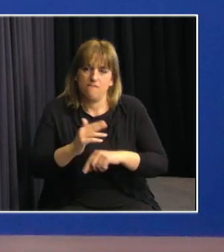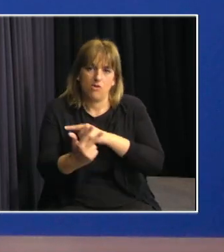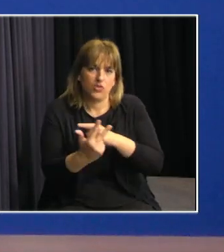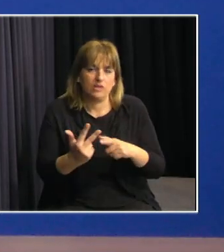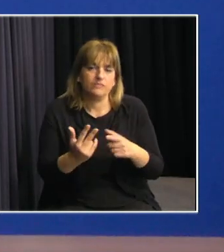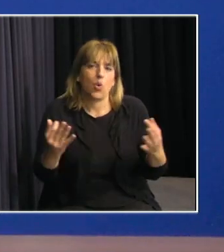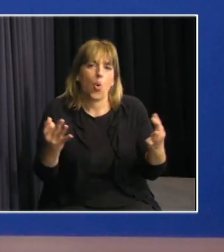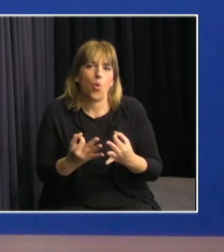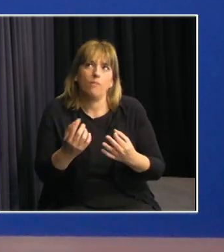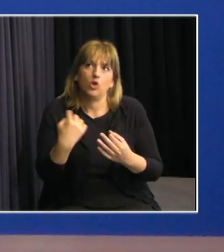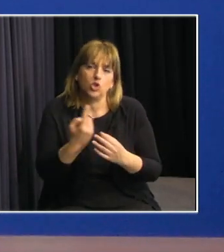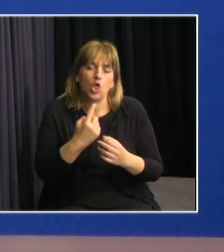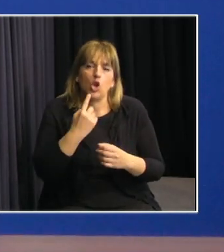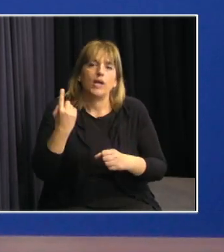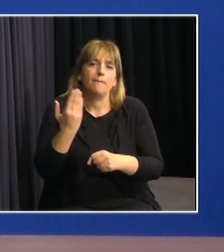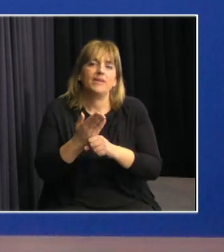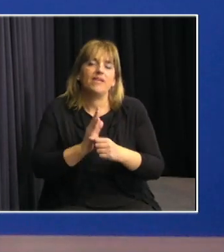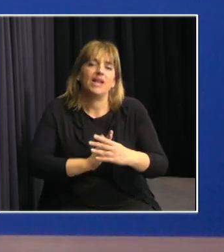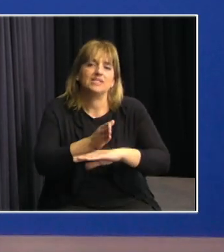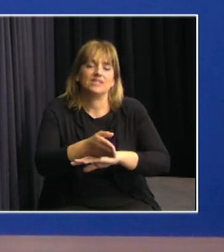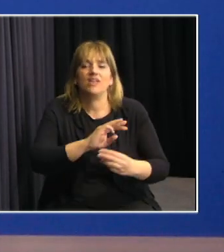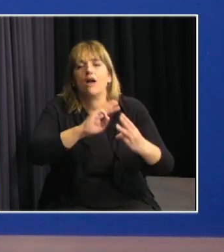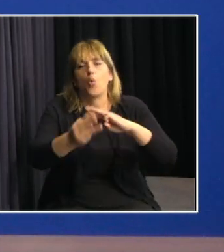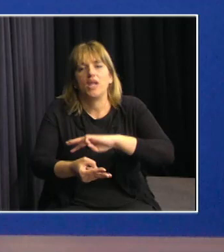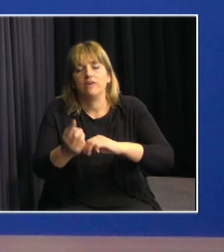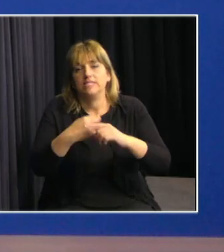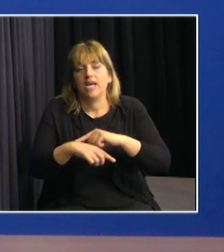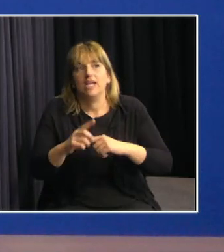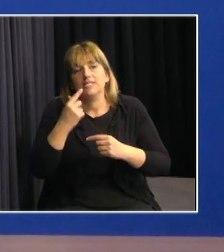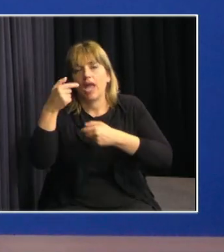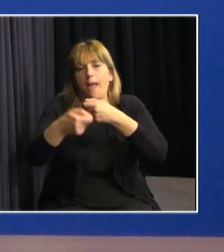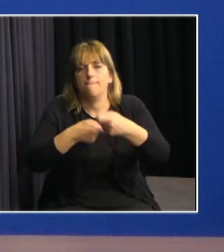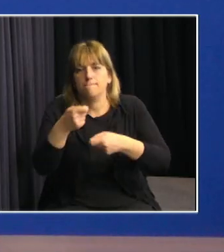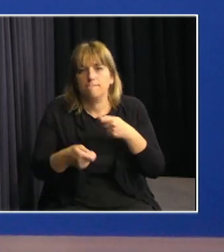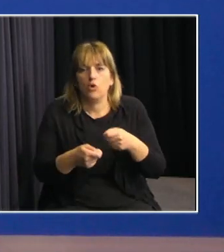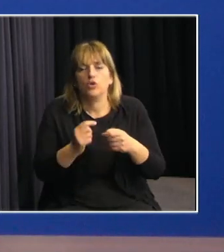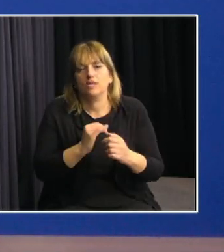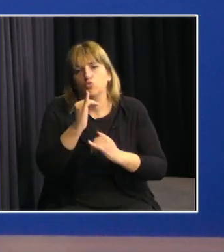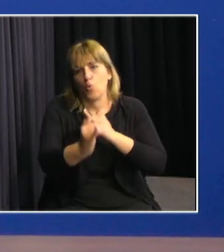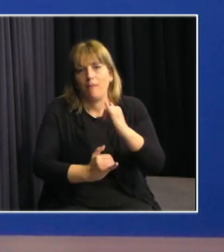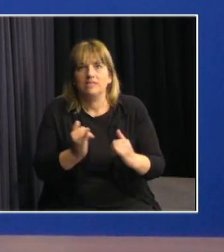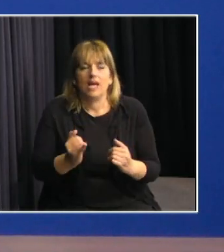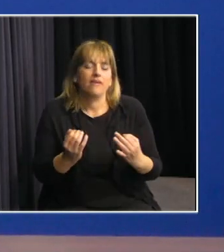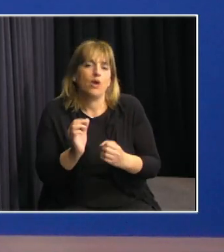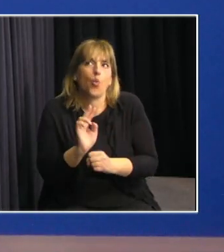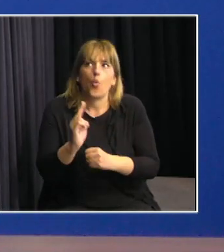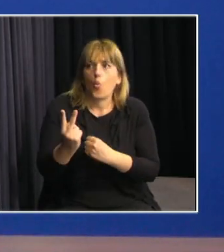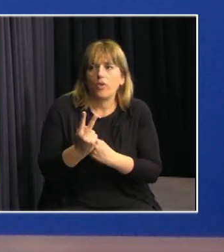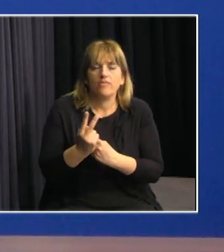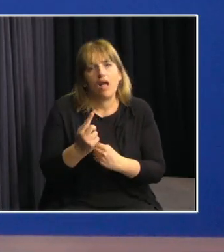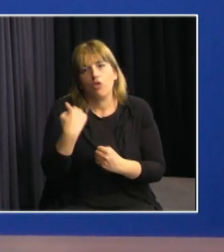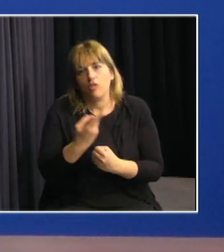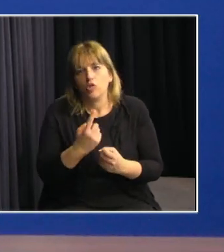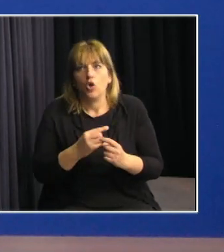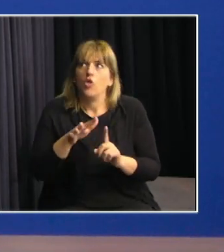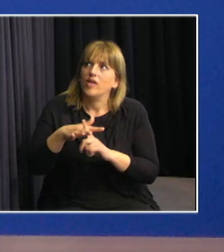se cumple con los lineamientos relativos a la accesibilidad universal y se contribuye a que los mensajes de autocuidado, cuidado de los demás